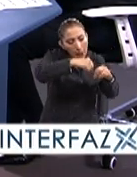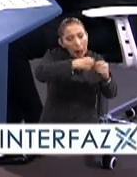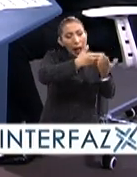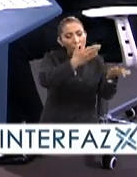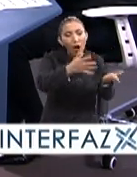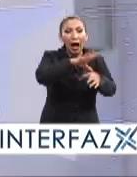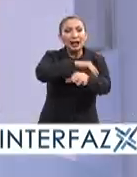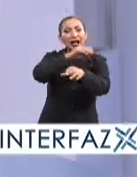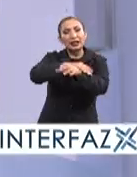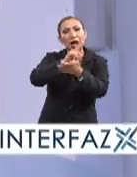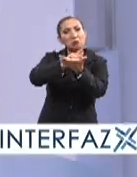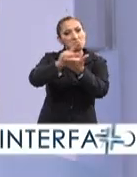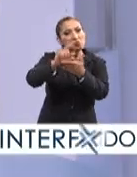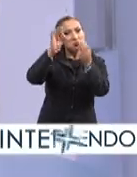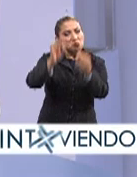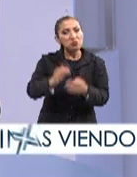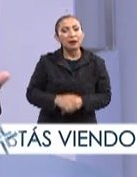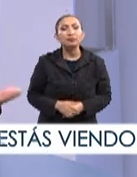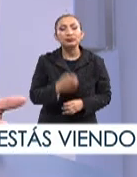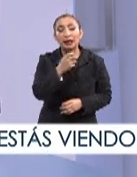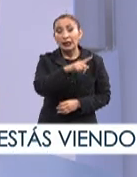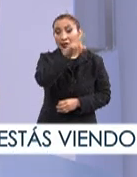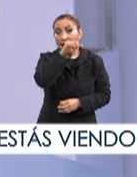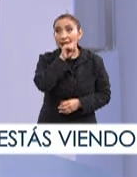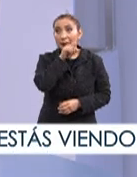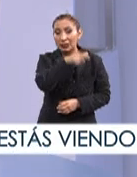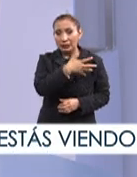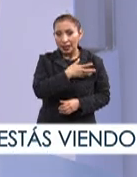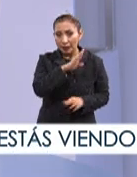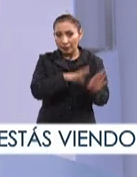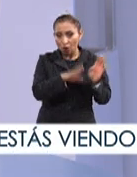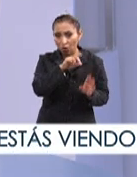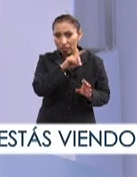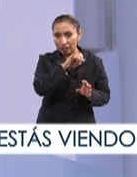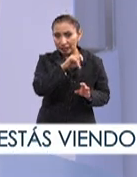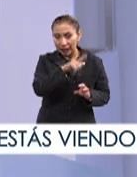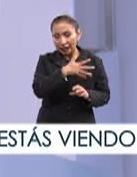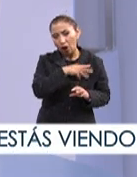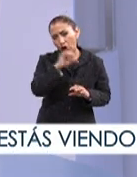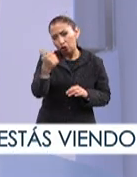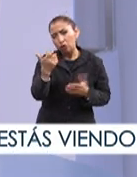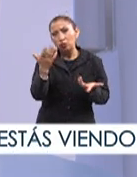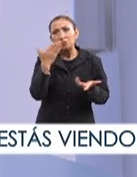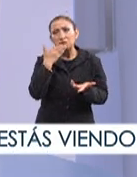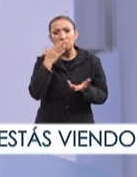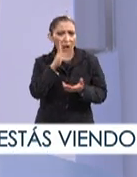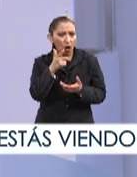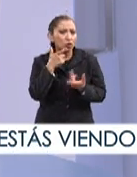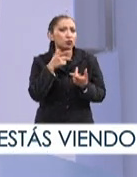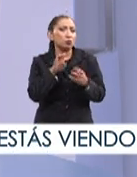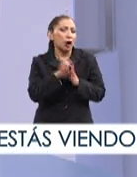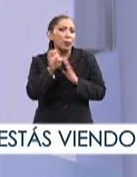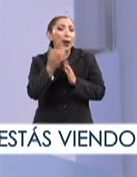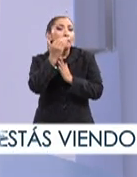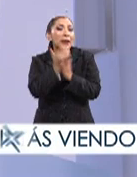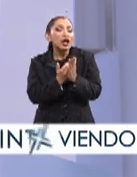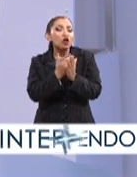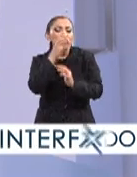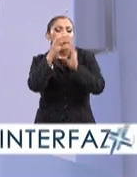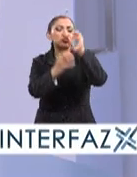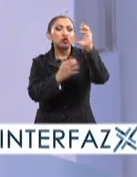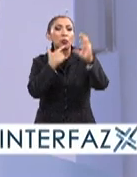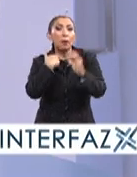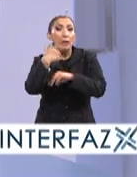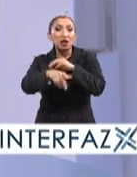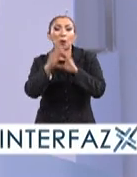las energías alternativas. Y después además tiene otras ventajas como una menor toxicidad,